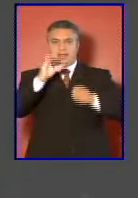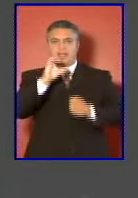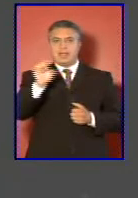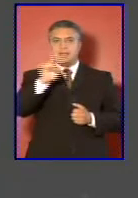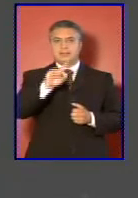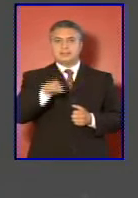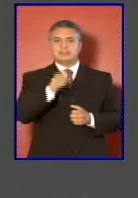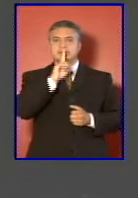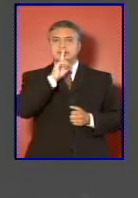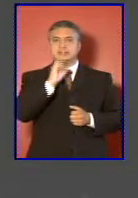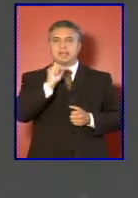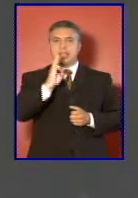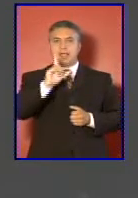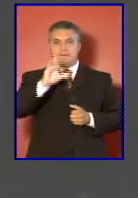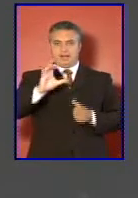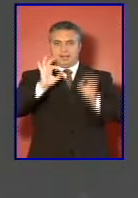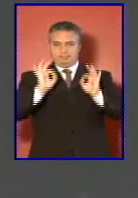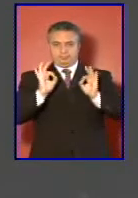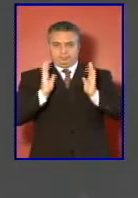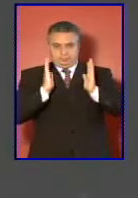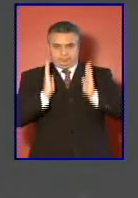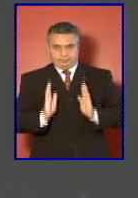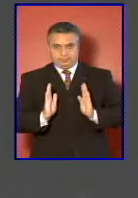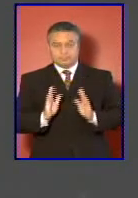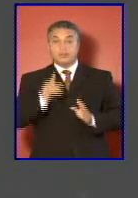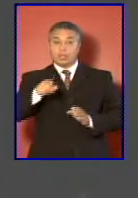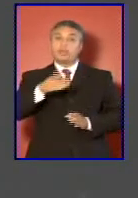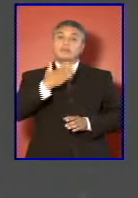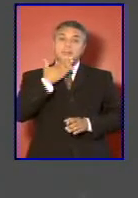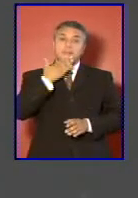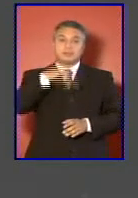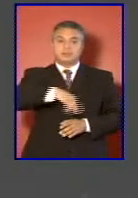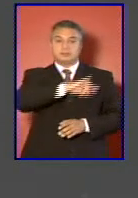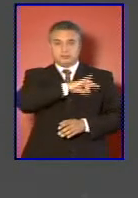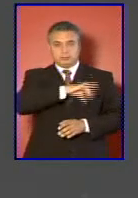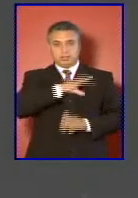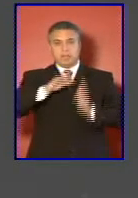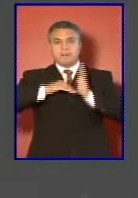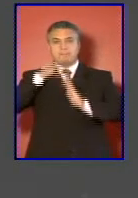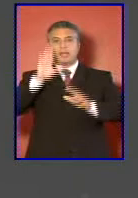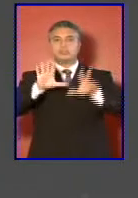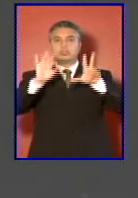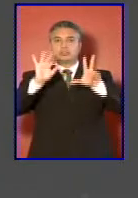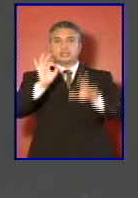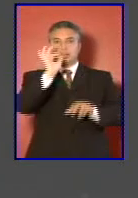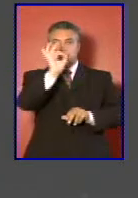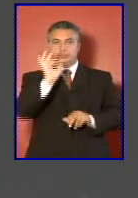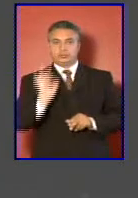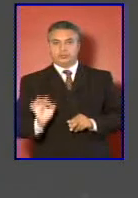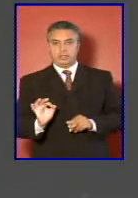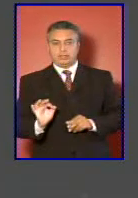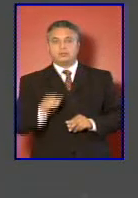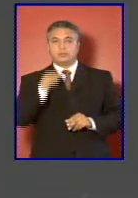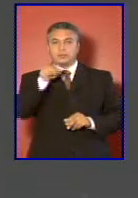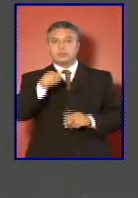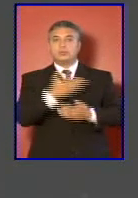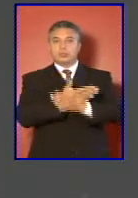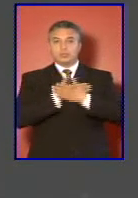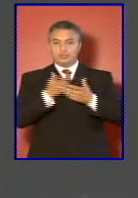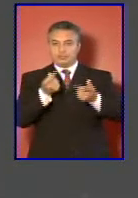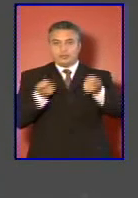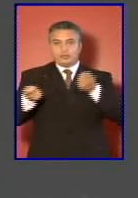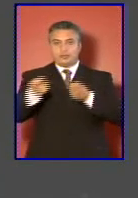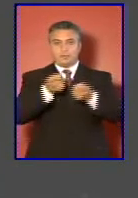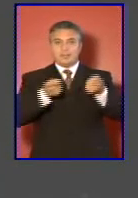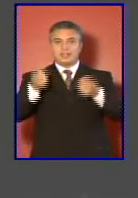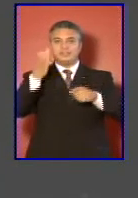en un país como el nuestro, en que más del 80% de nuestro comercio exterior